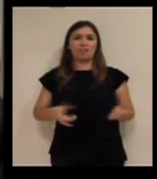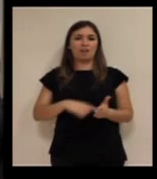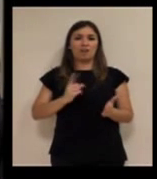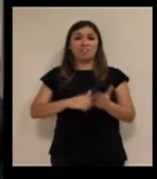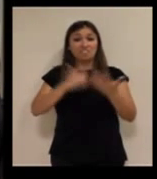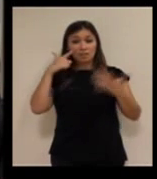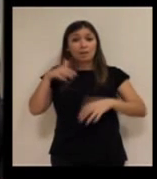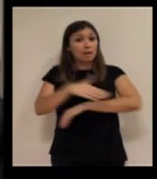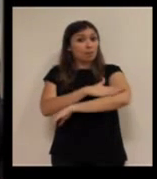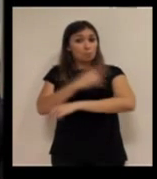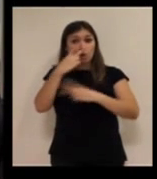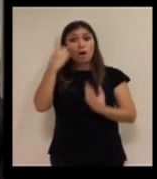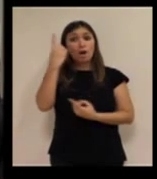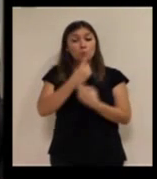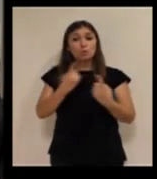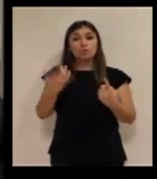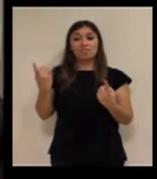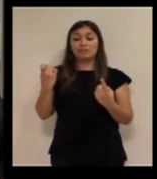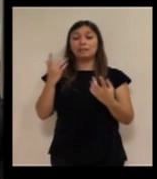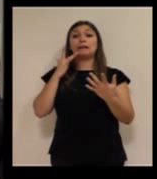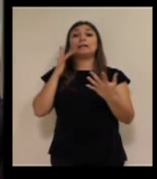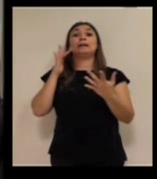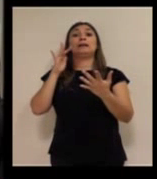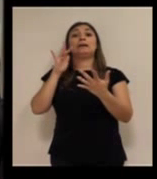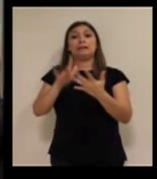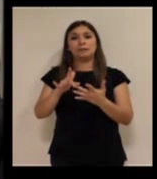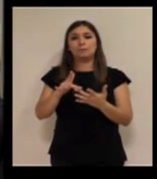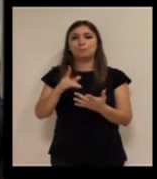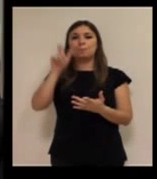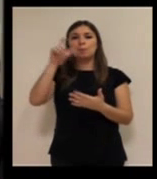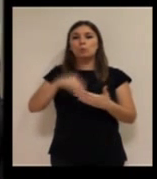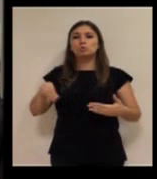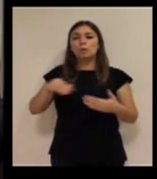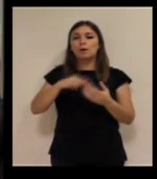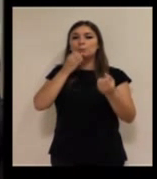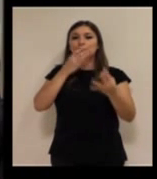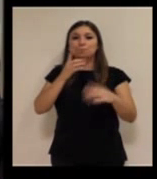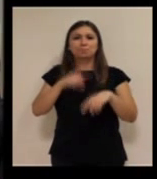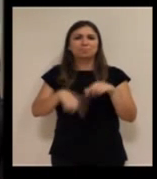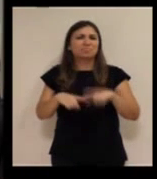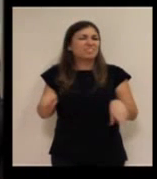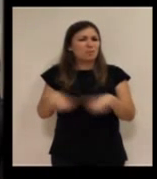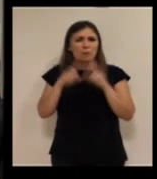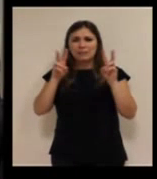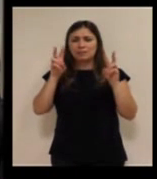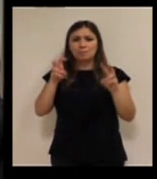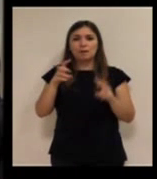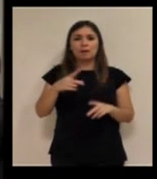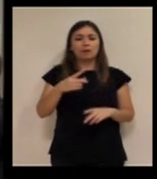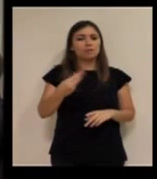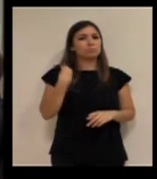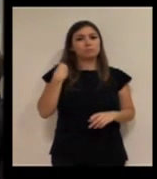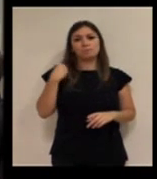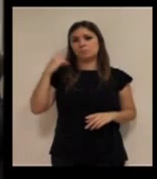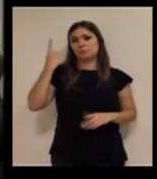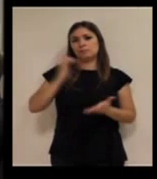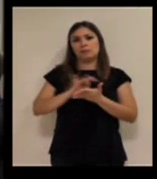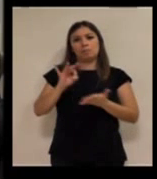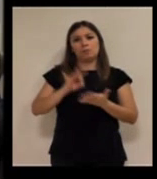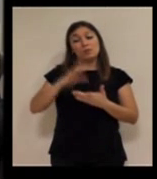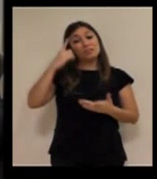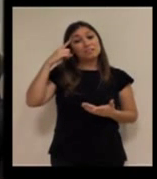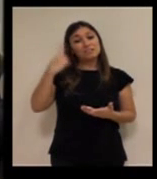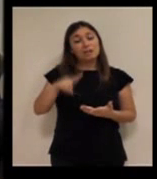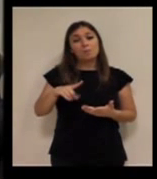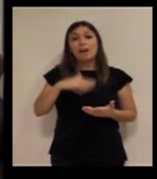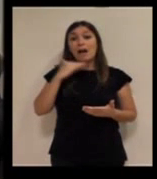confían plenamente, de hecho hay administraciones que cuando tienen que comunicar algo al usuario, pues sea del carácter que sea, se apoyan